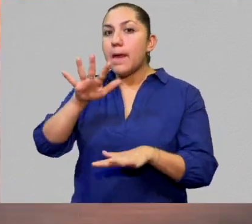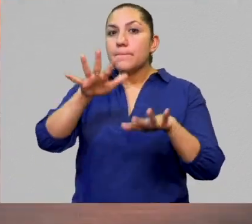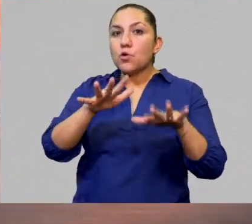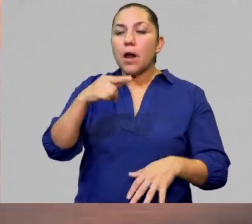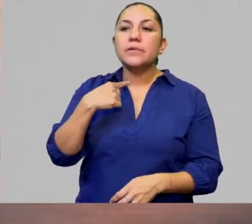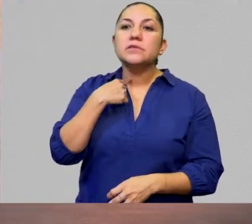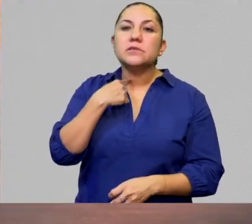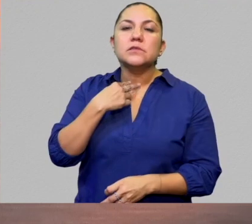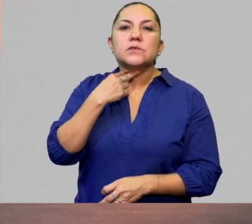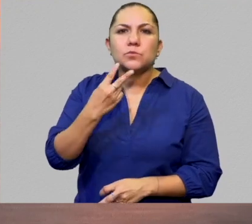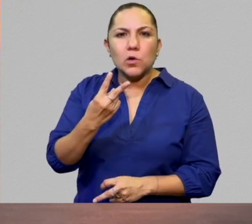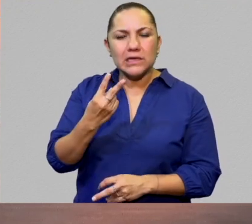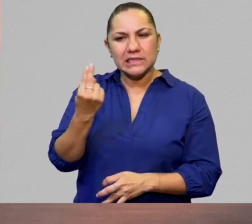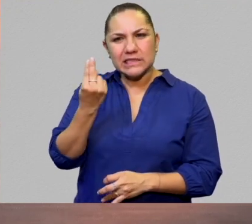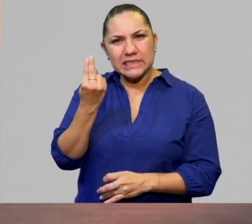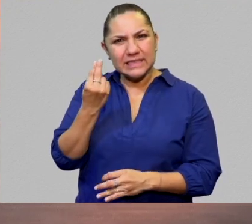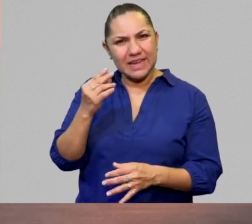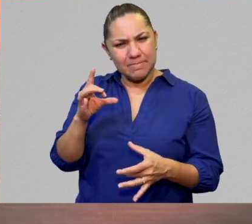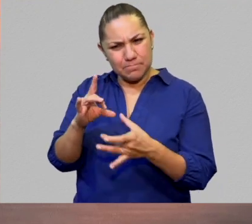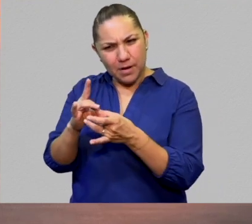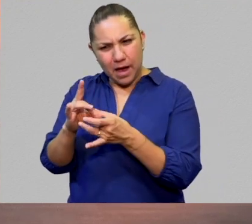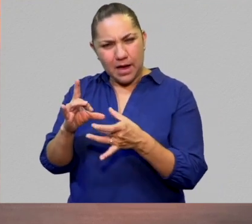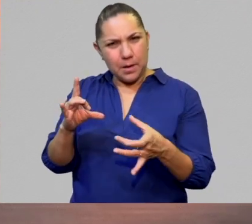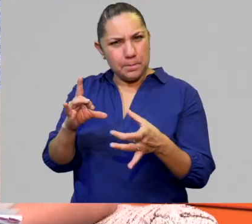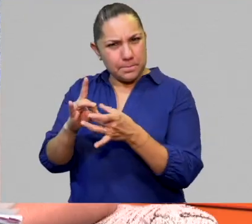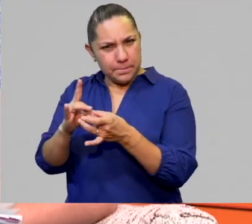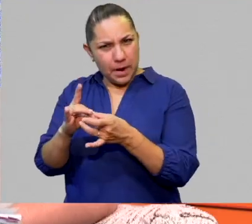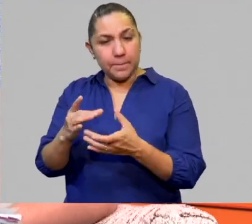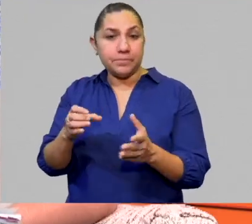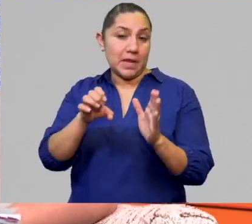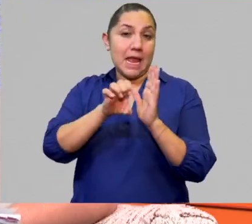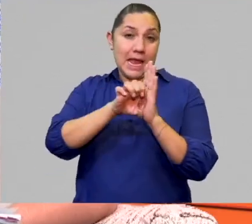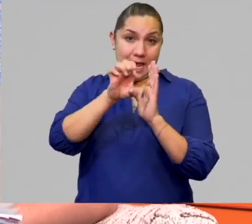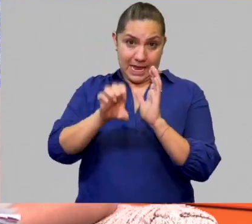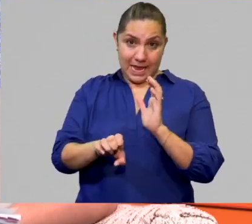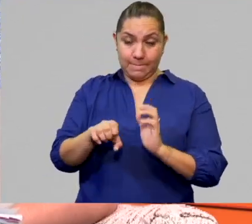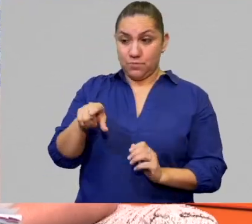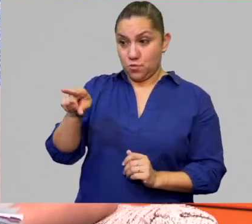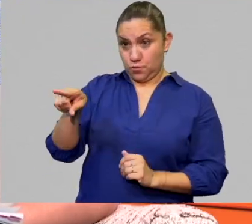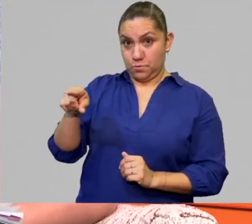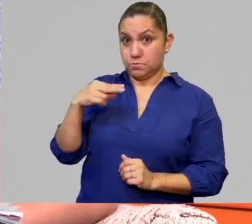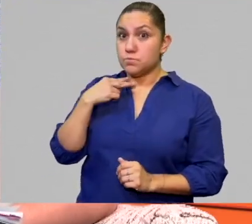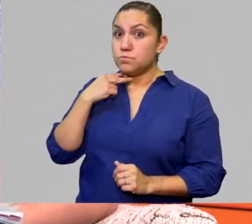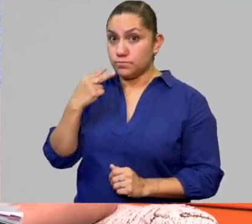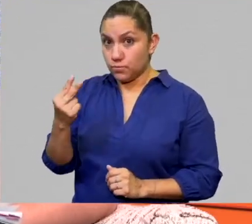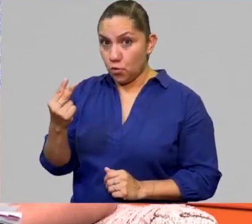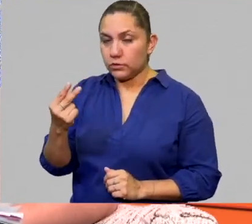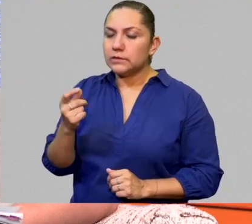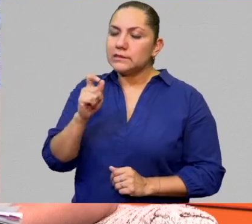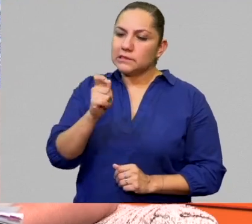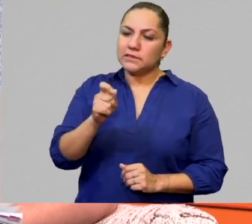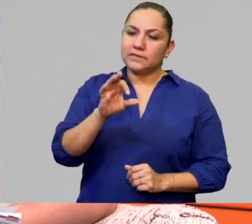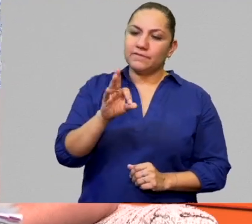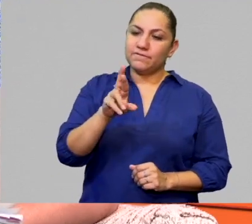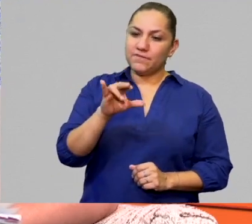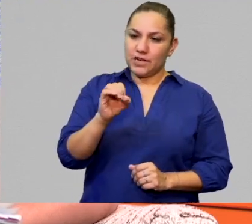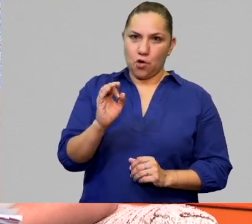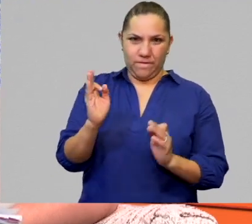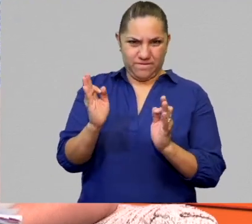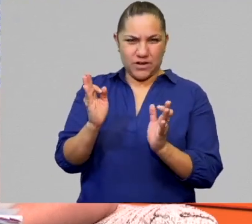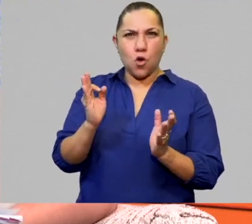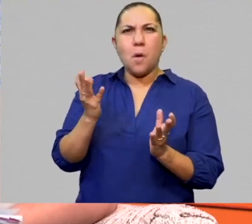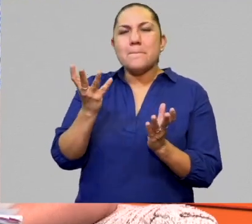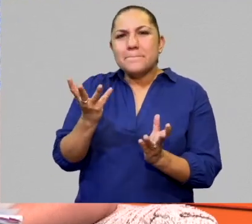muchas veces los tonos hay que forzarlos un poquito, ¿no? Por ejemplo, para decir, sé, frío. A ver, sé, frío,